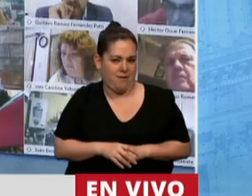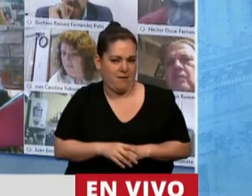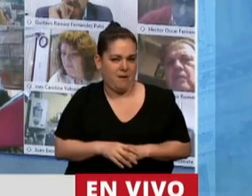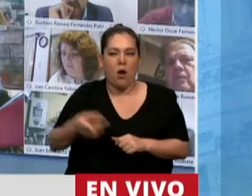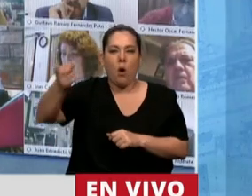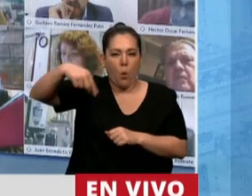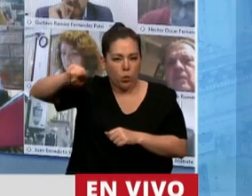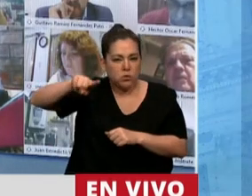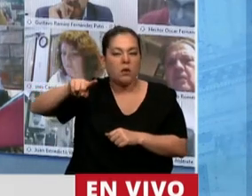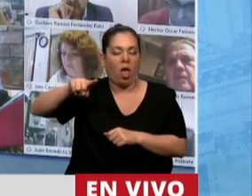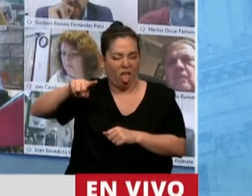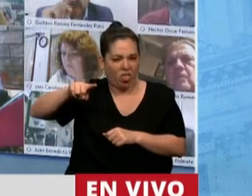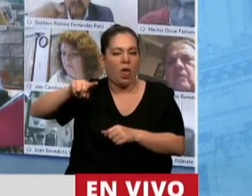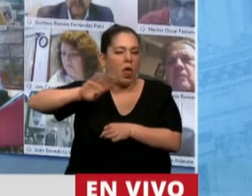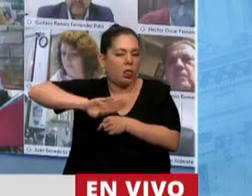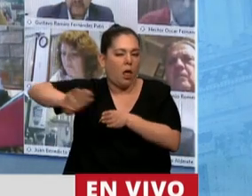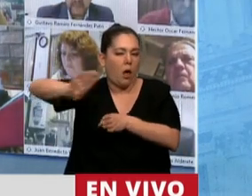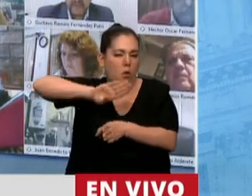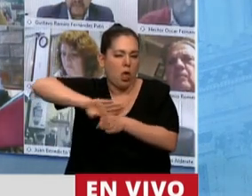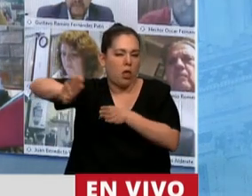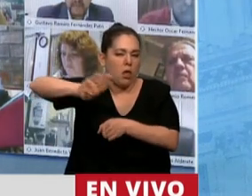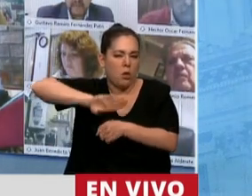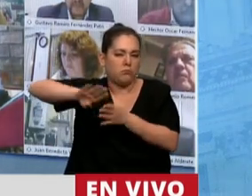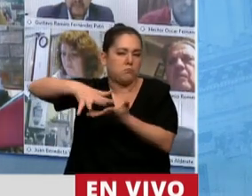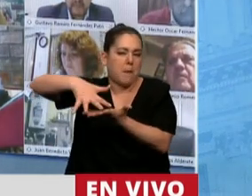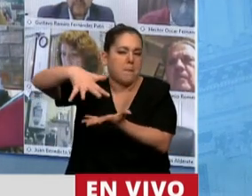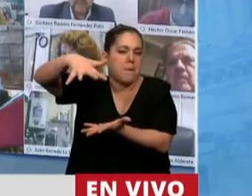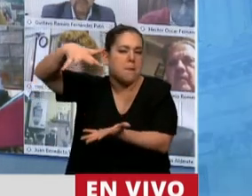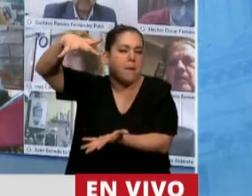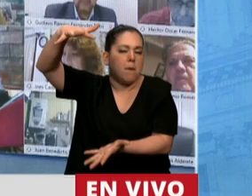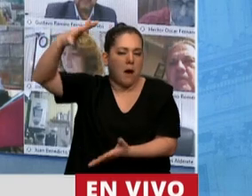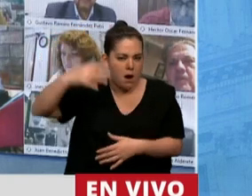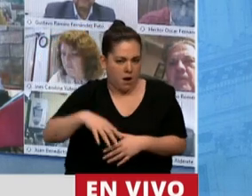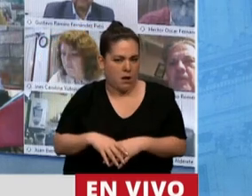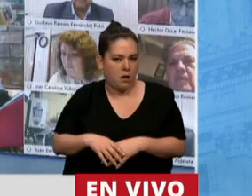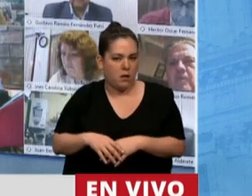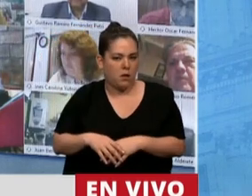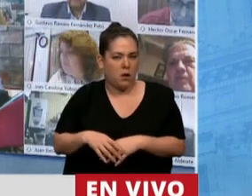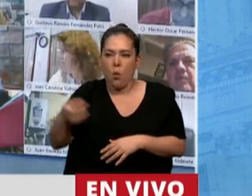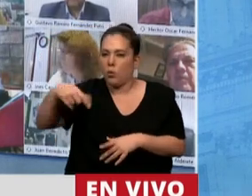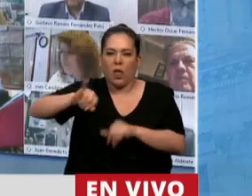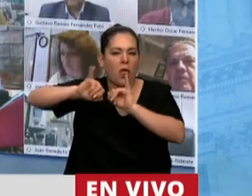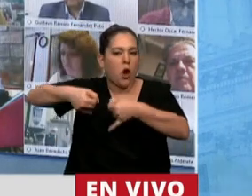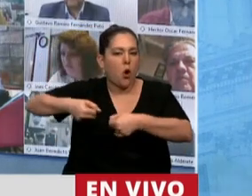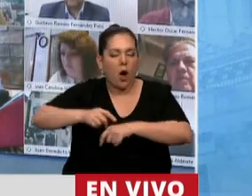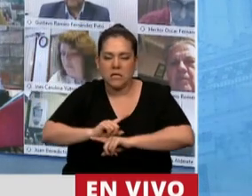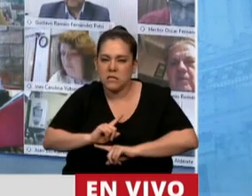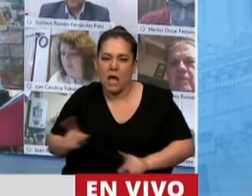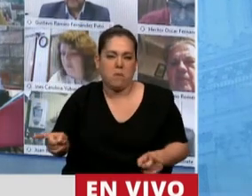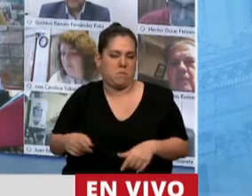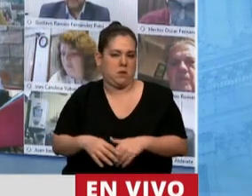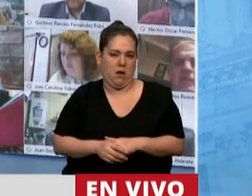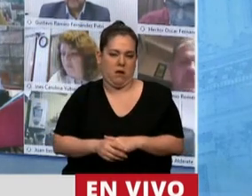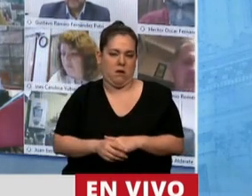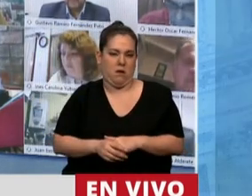endeudaron hasta la coronilla a la Argentina y no aceptan que un gobierno que